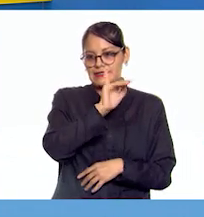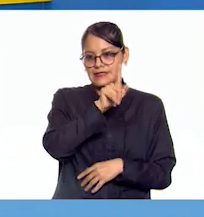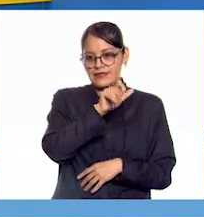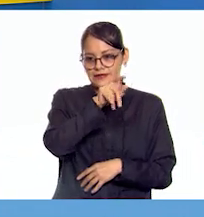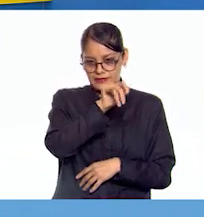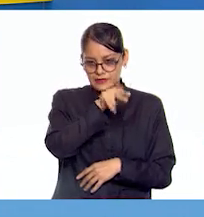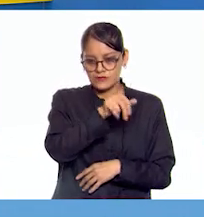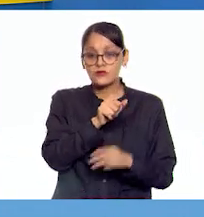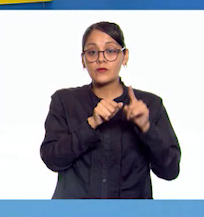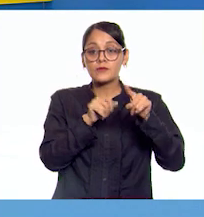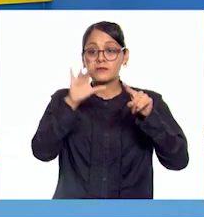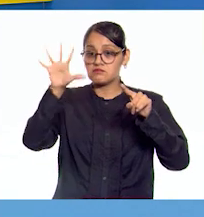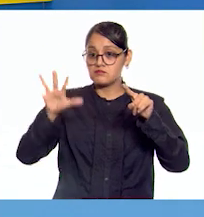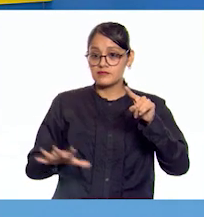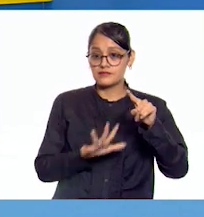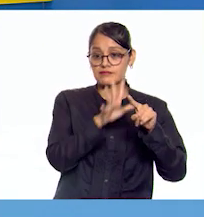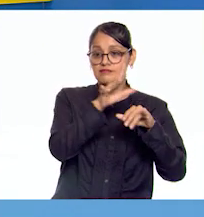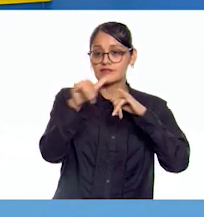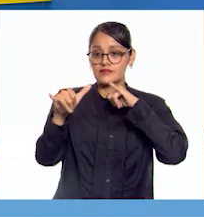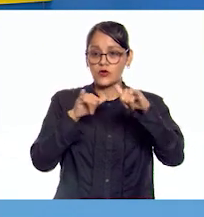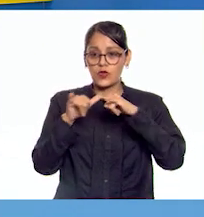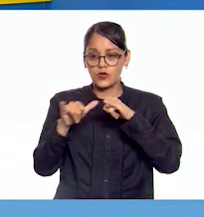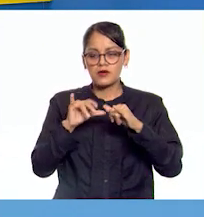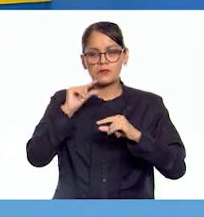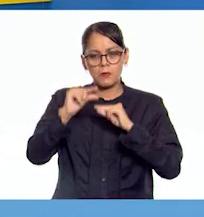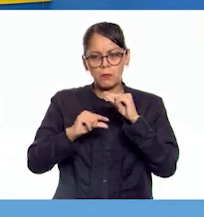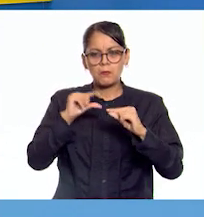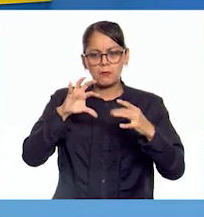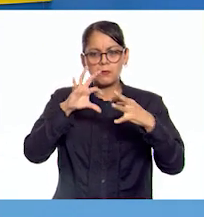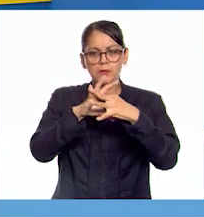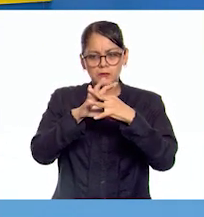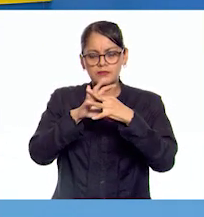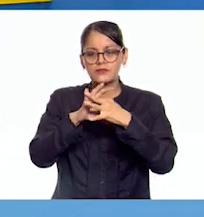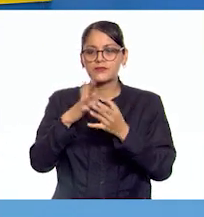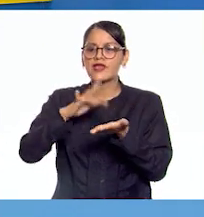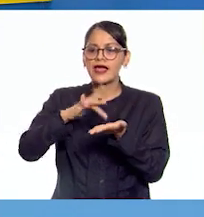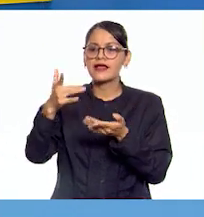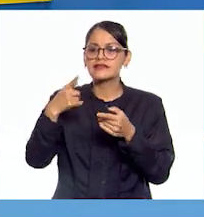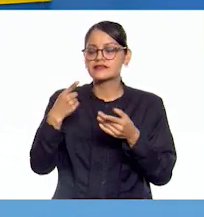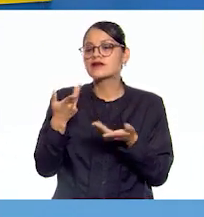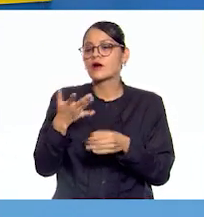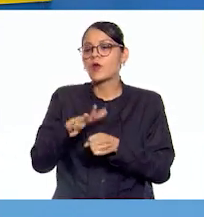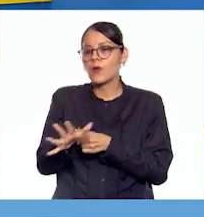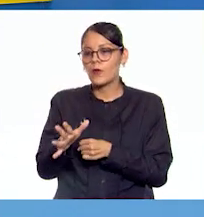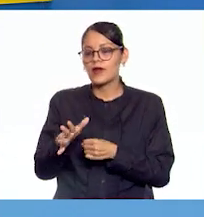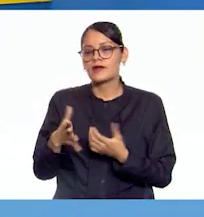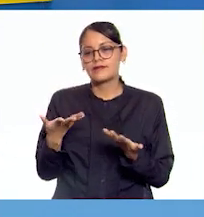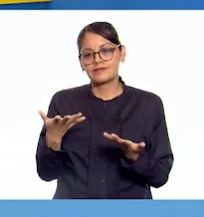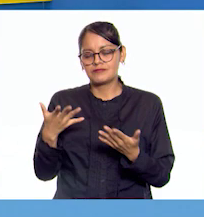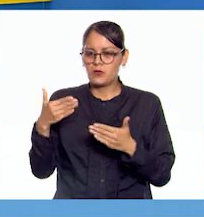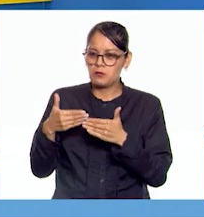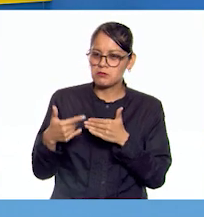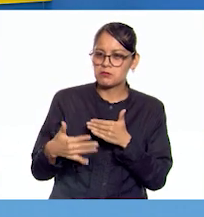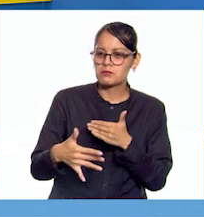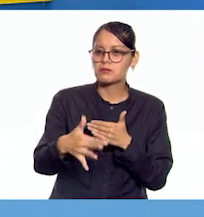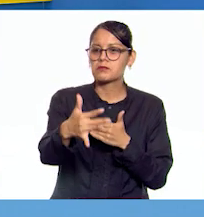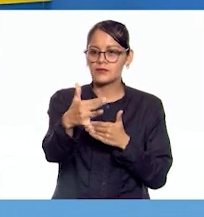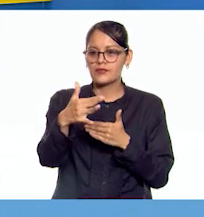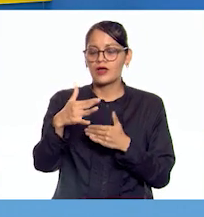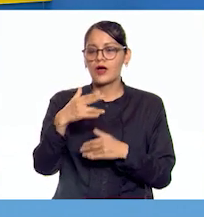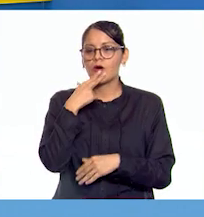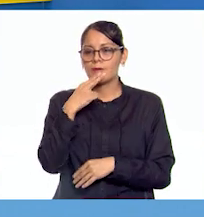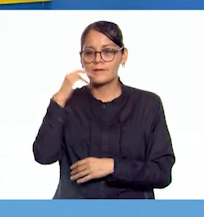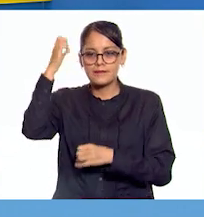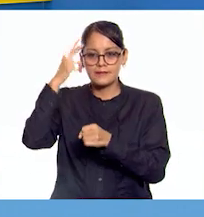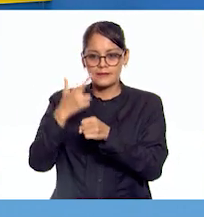Y son esos territorios que fueron anexando sobre todo gracias a las conquistas realizadas durante el reino del emperador